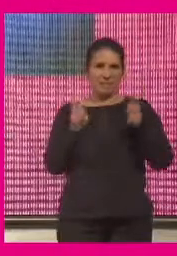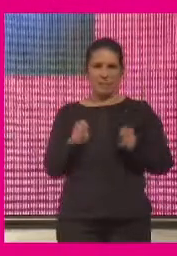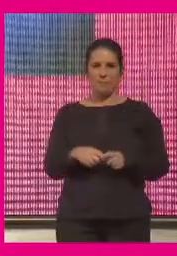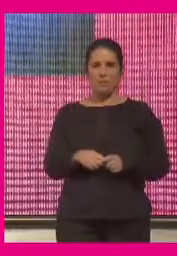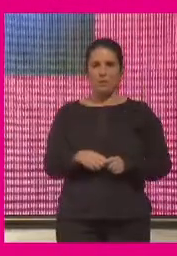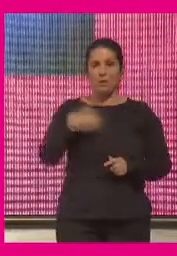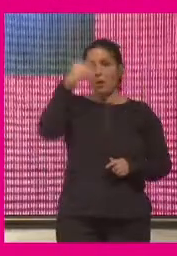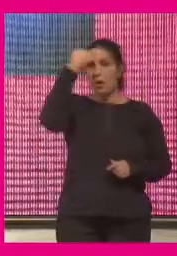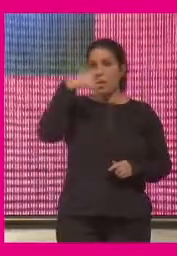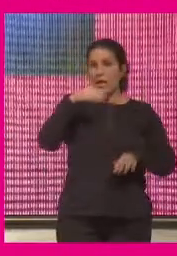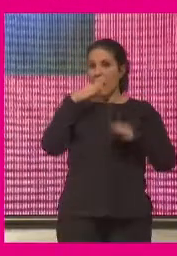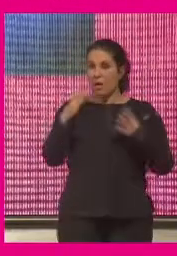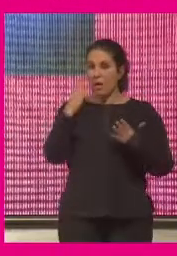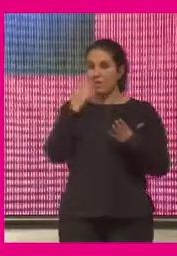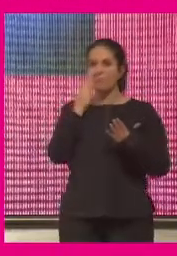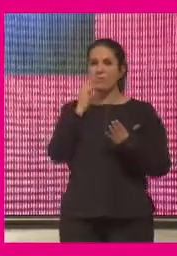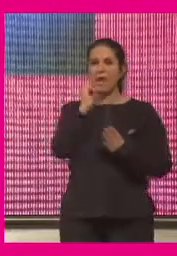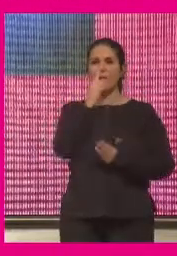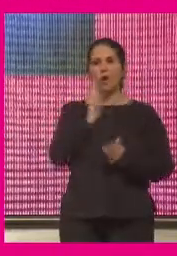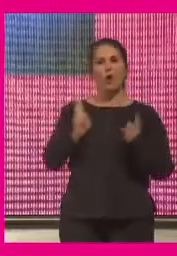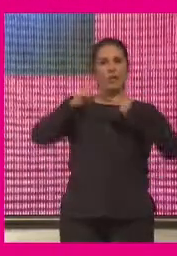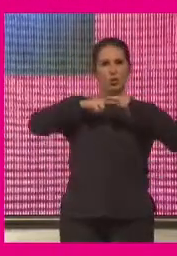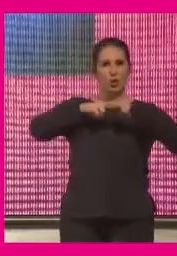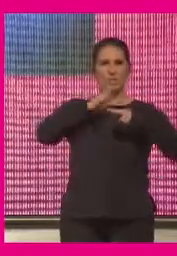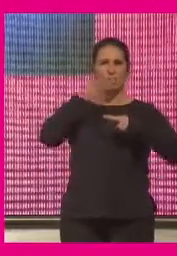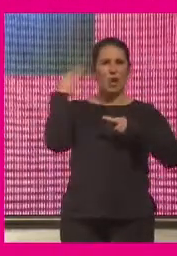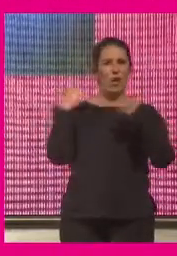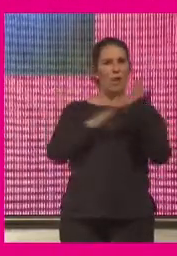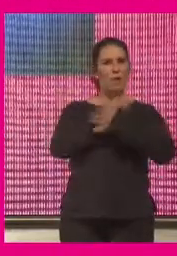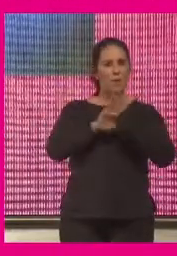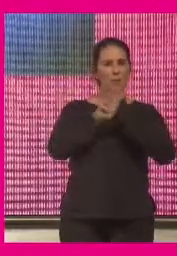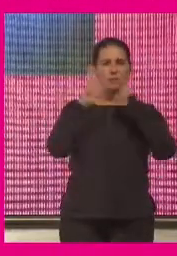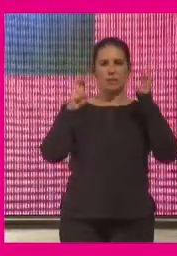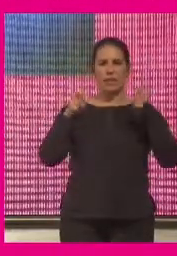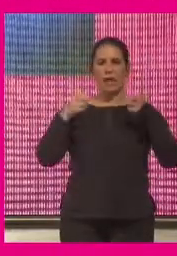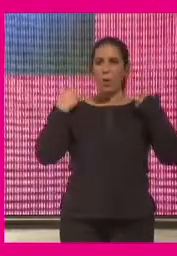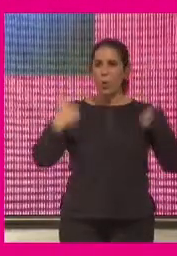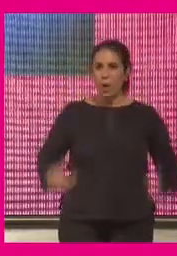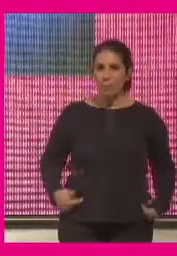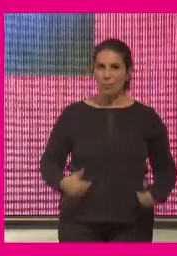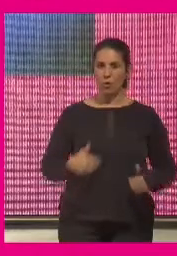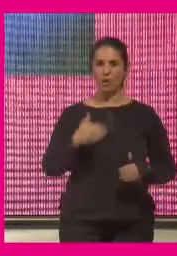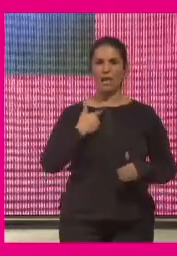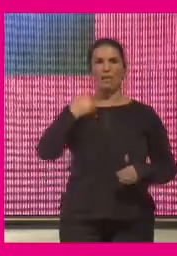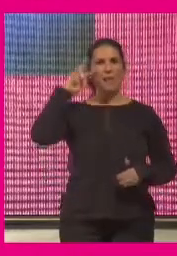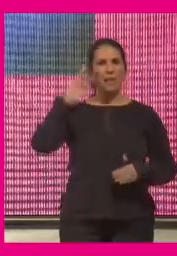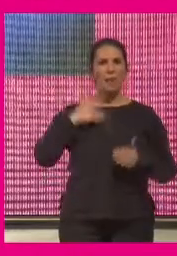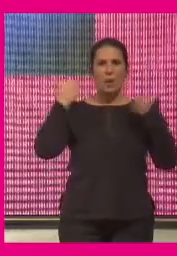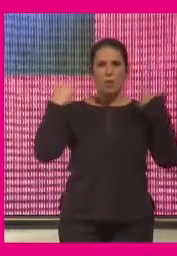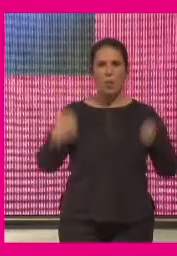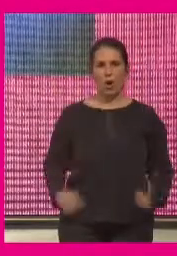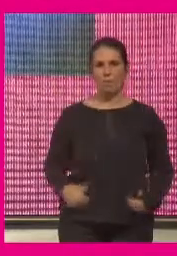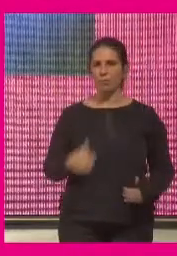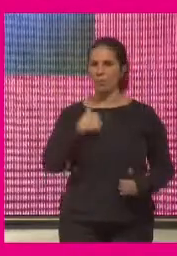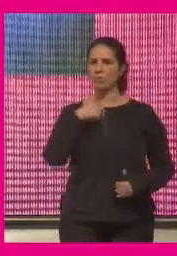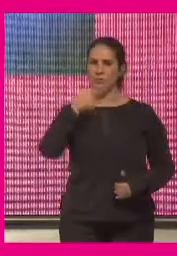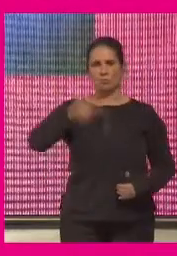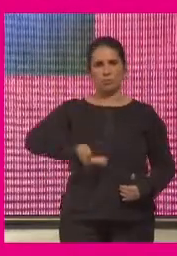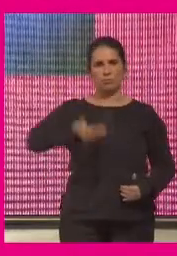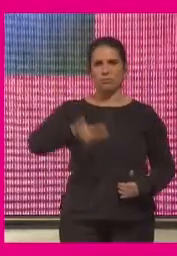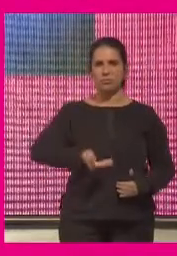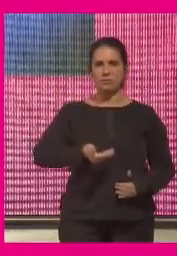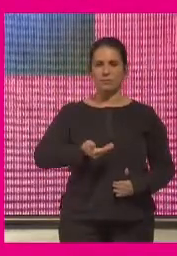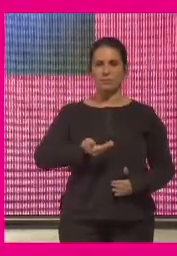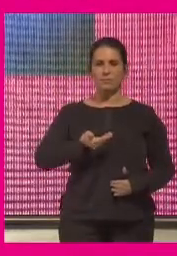conexión por retomarlo con lo que hablábamos antes del cuerpo con la propia experiencia del cuerpo y ahí cuando